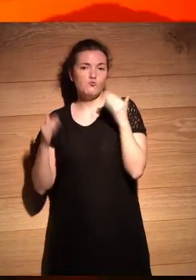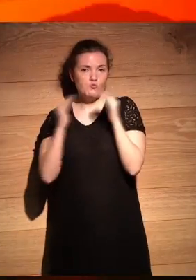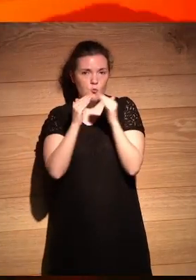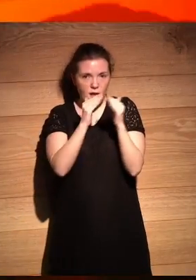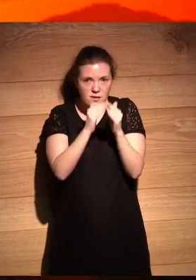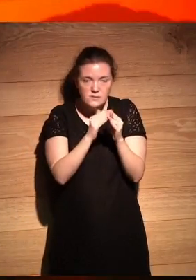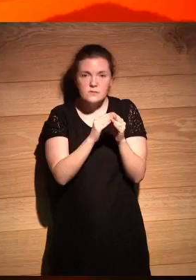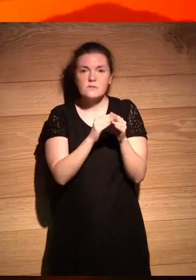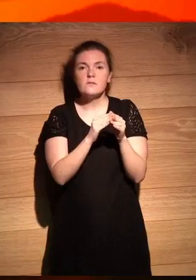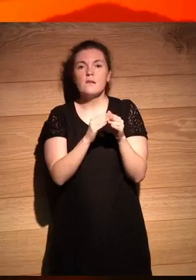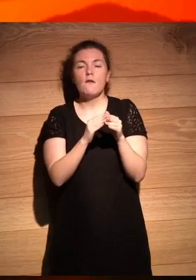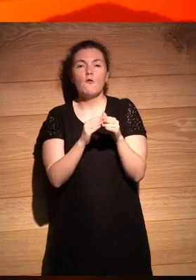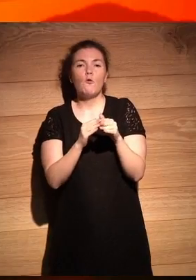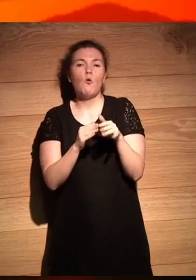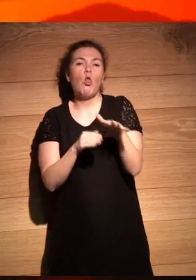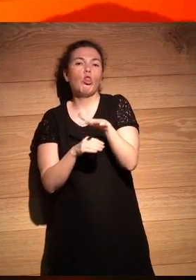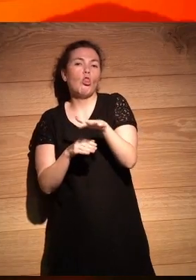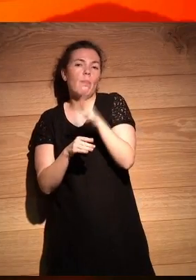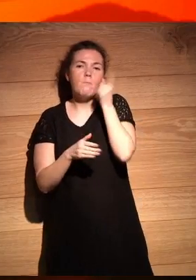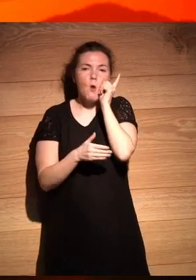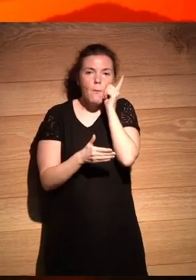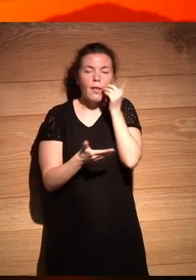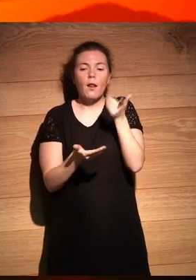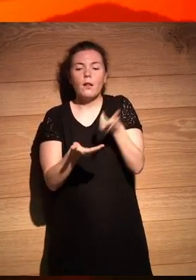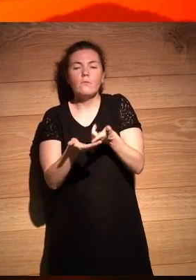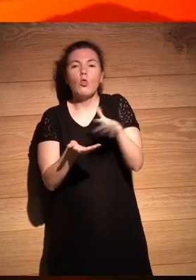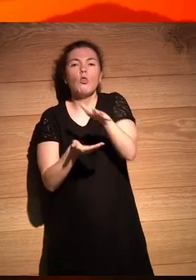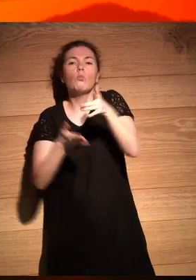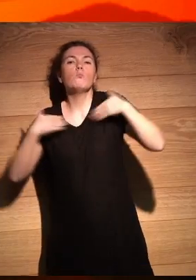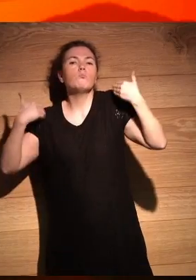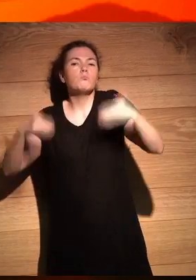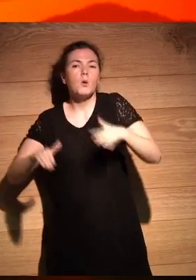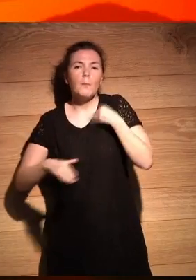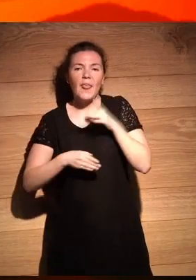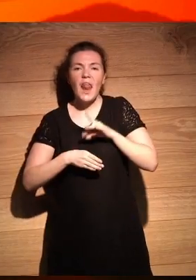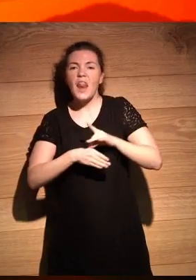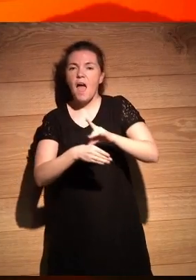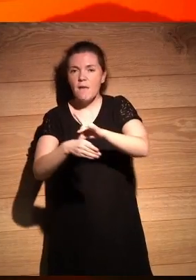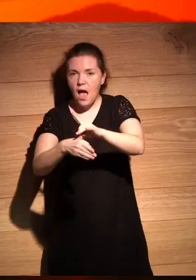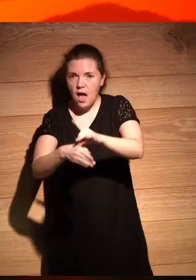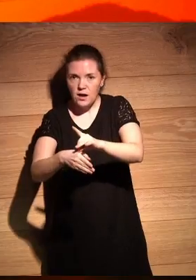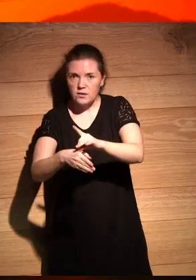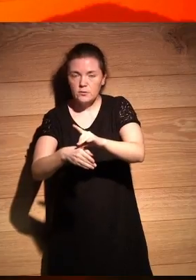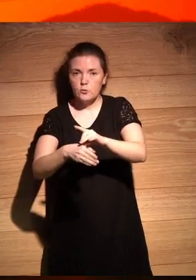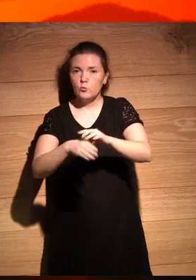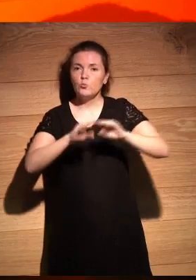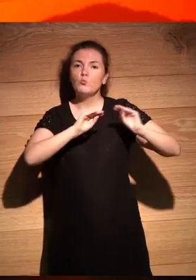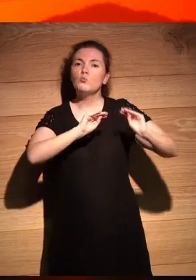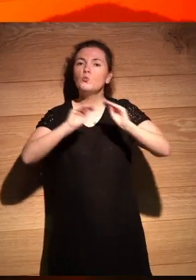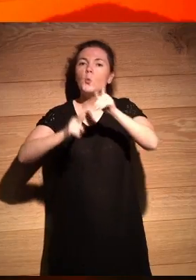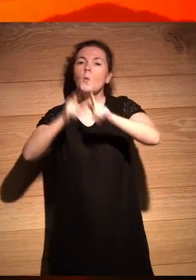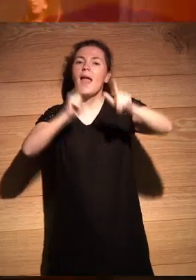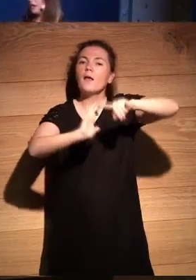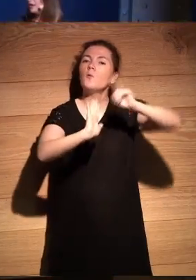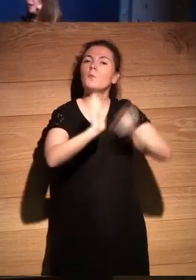casa desde desde su móvil desde donde quiera pueda hacer la navegación del del viaje